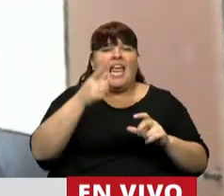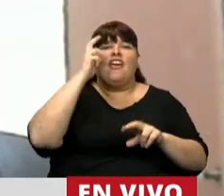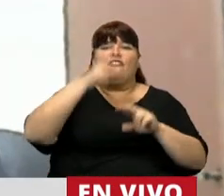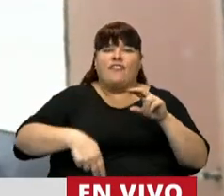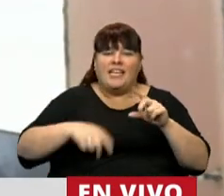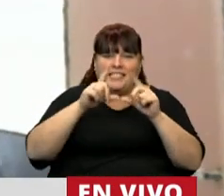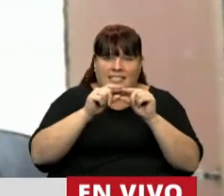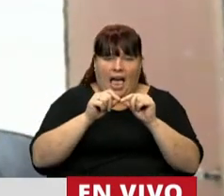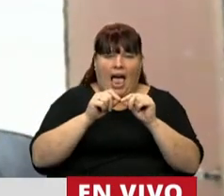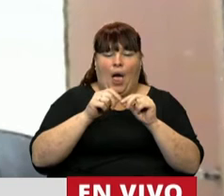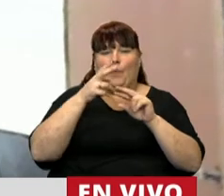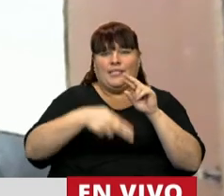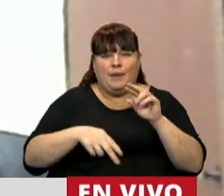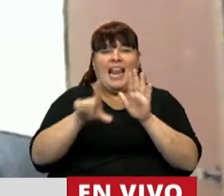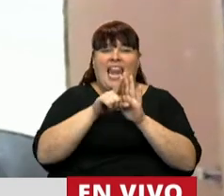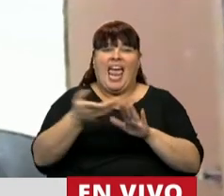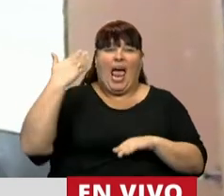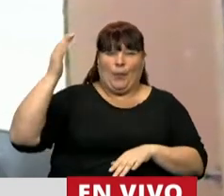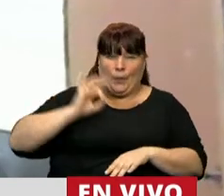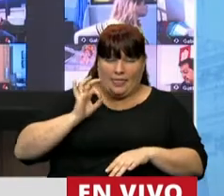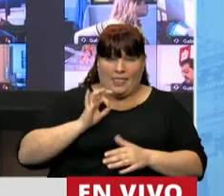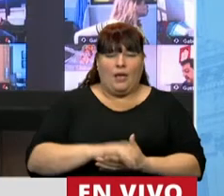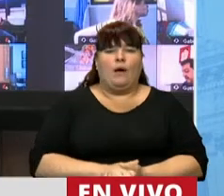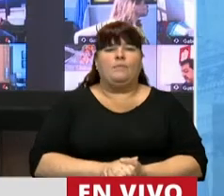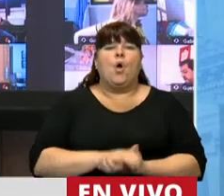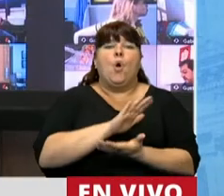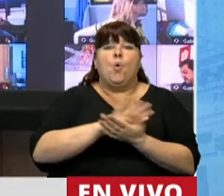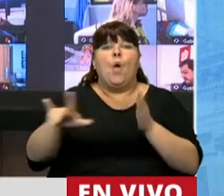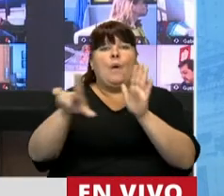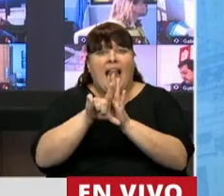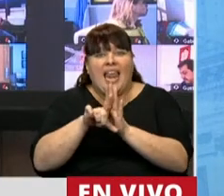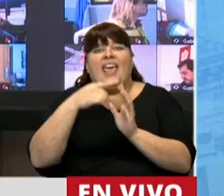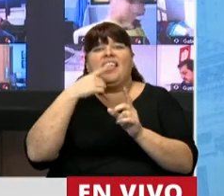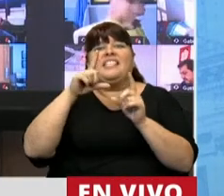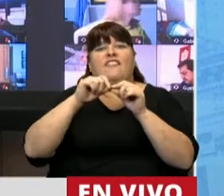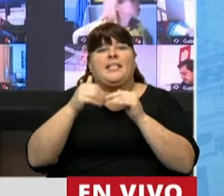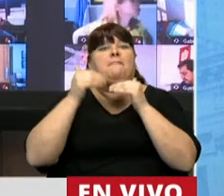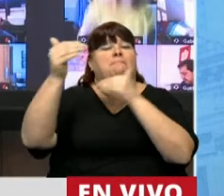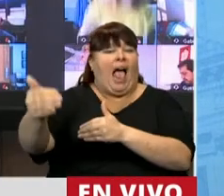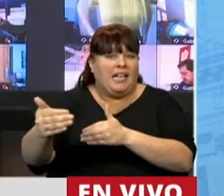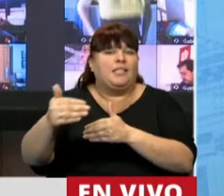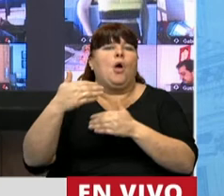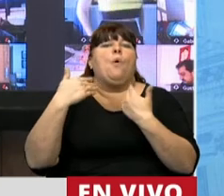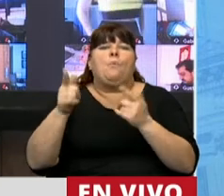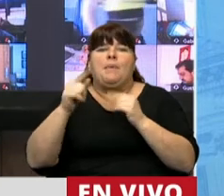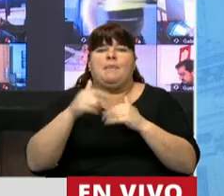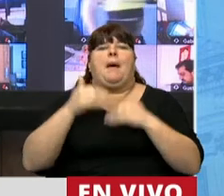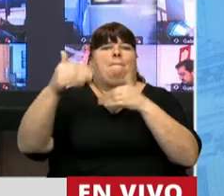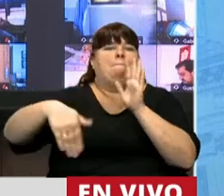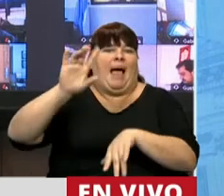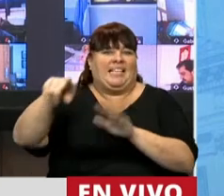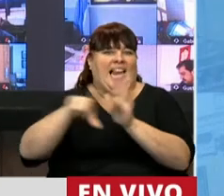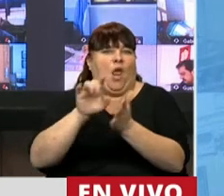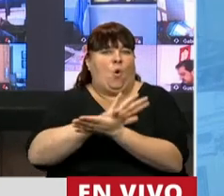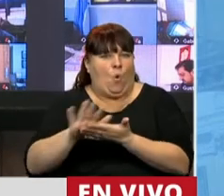plazo de prescripción de la ley antigua, si la nueva ley fijara un plazo mayor, se aplicaría ese plazo mayor de la